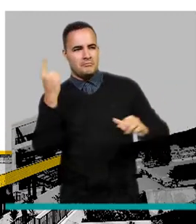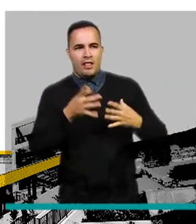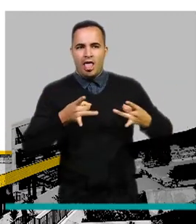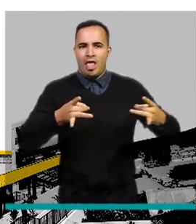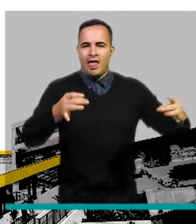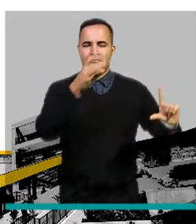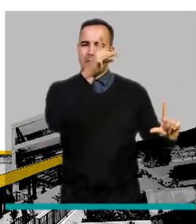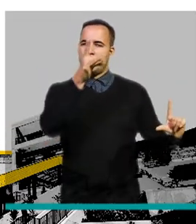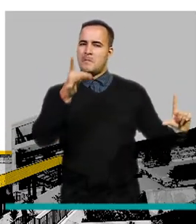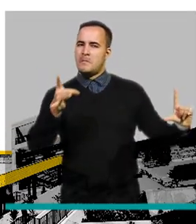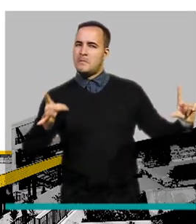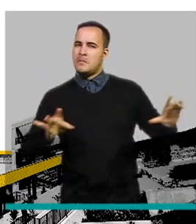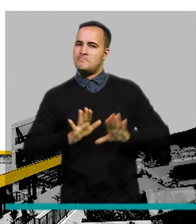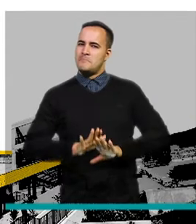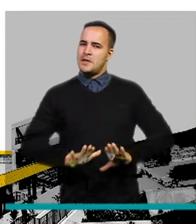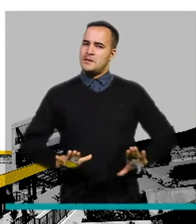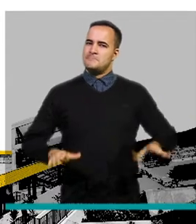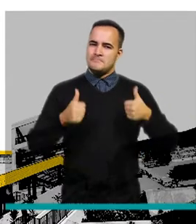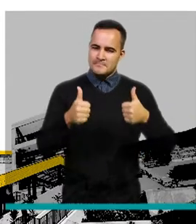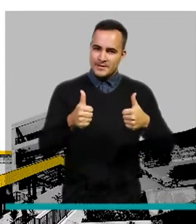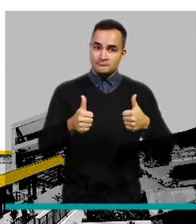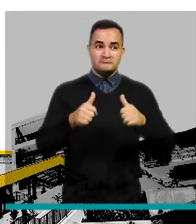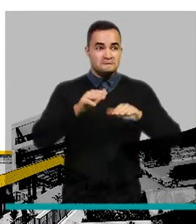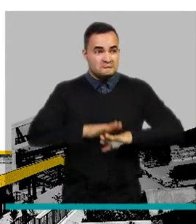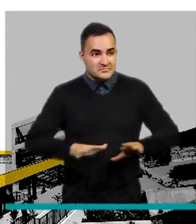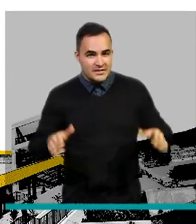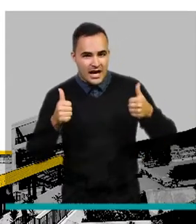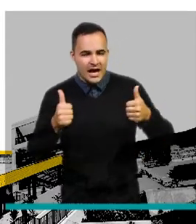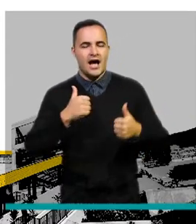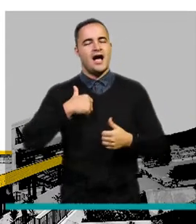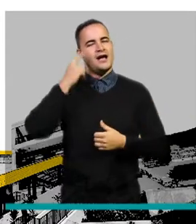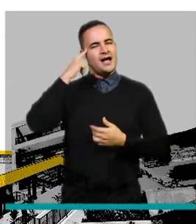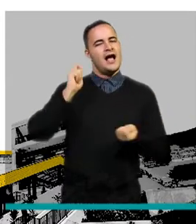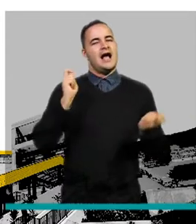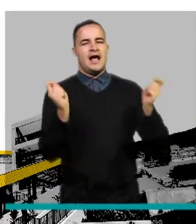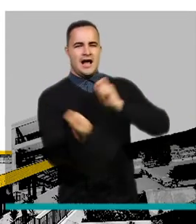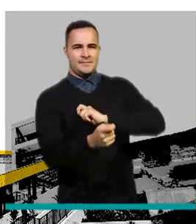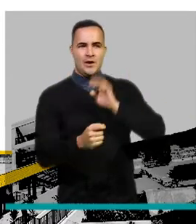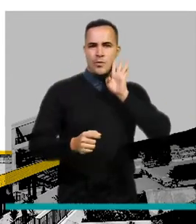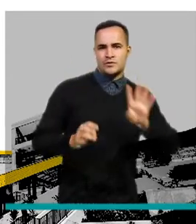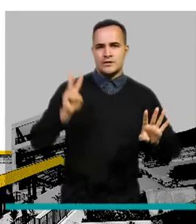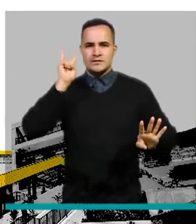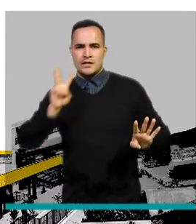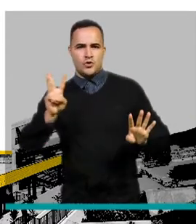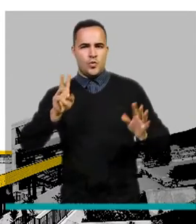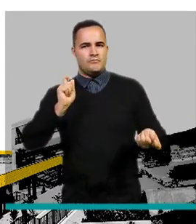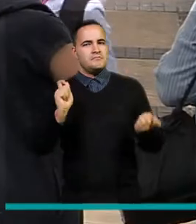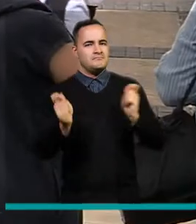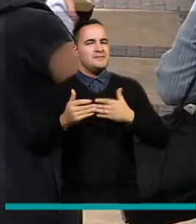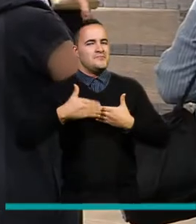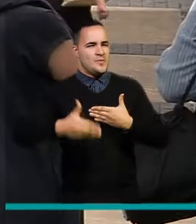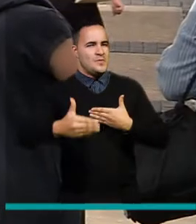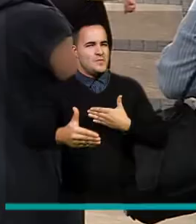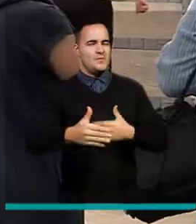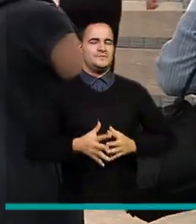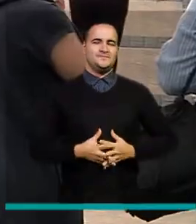casos, de tal manera que ya pueda implementarse una estrategia diferente a la del acordeón.